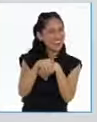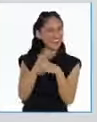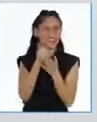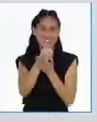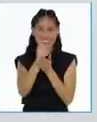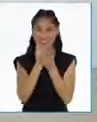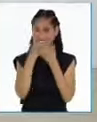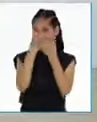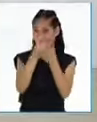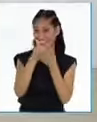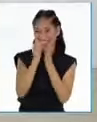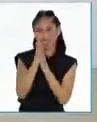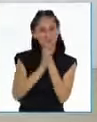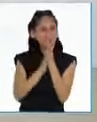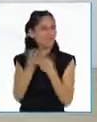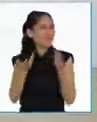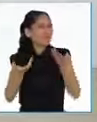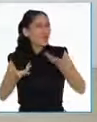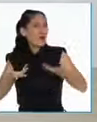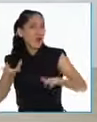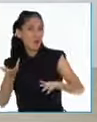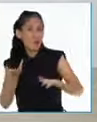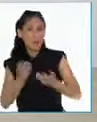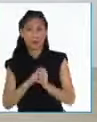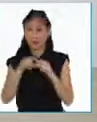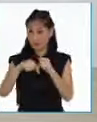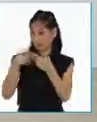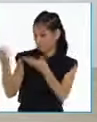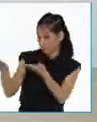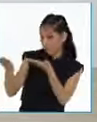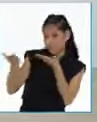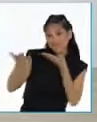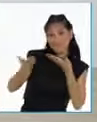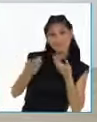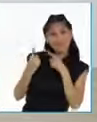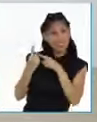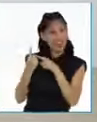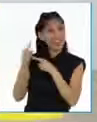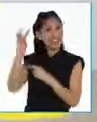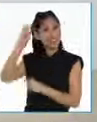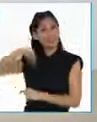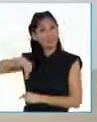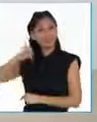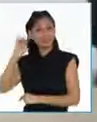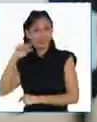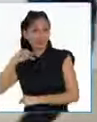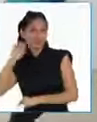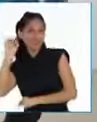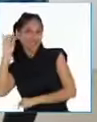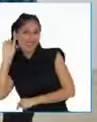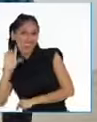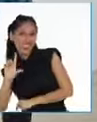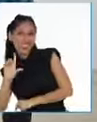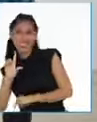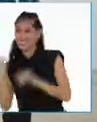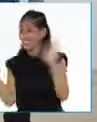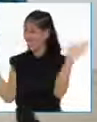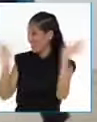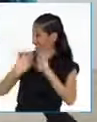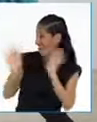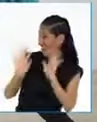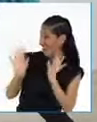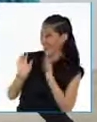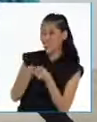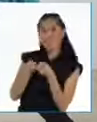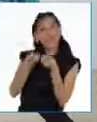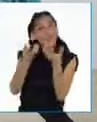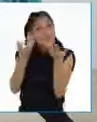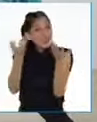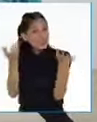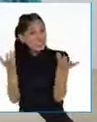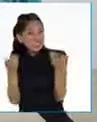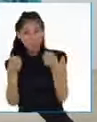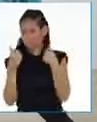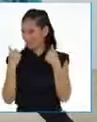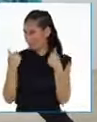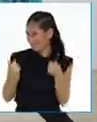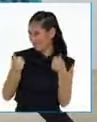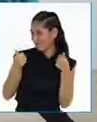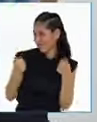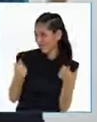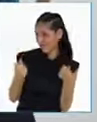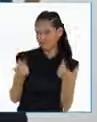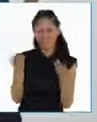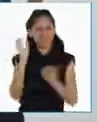ritmo. Y para eso voy a invitar a mi amigo Miguel. ¡Hola Shinichi! ¿Cómo están? ¡Ah! ¡Muy bien!